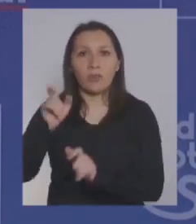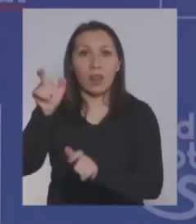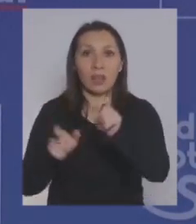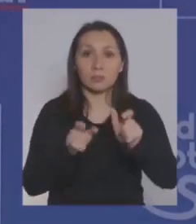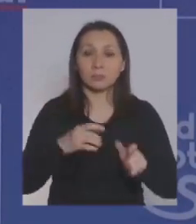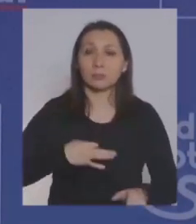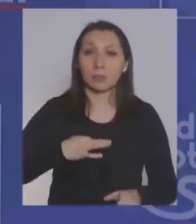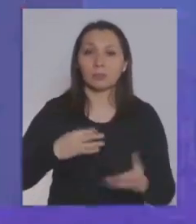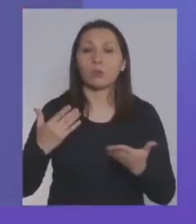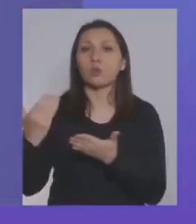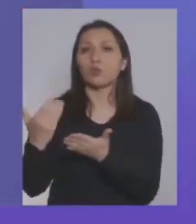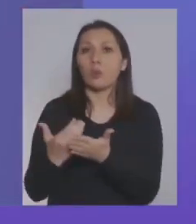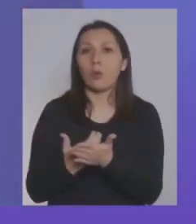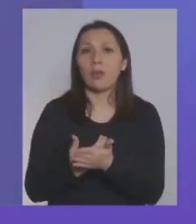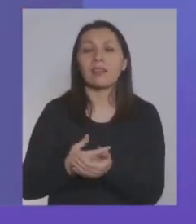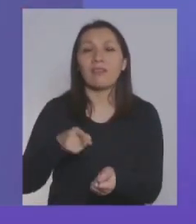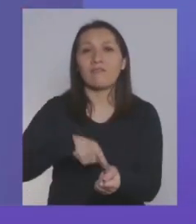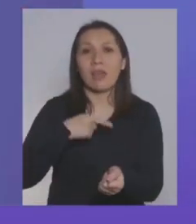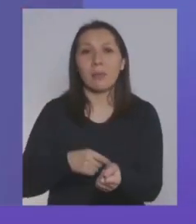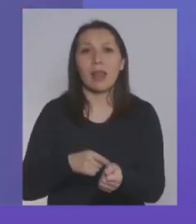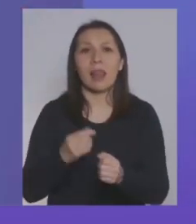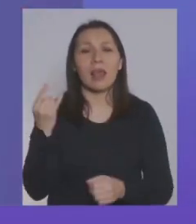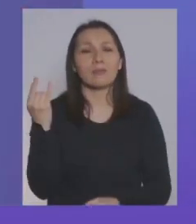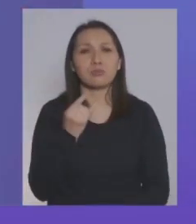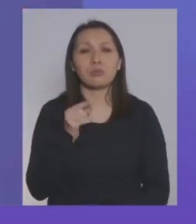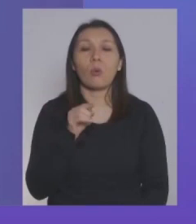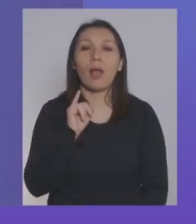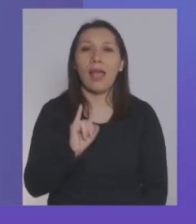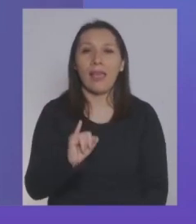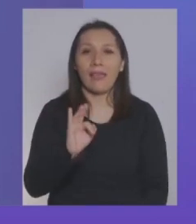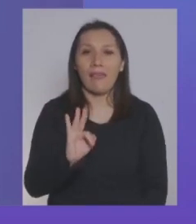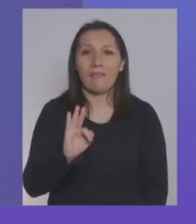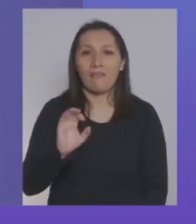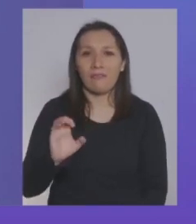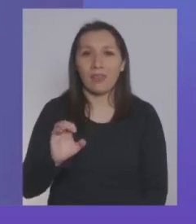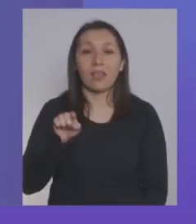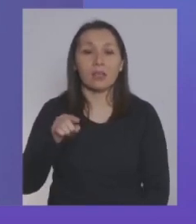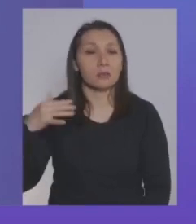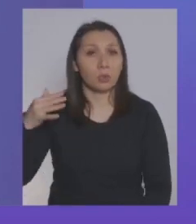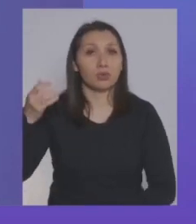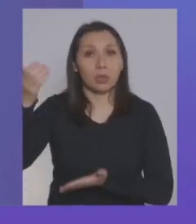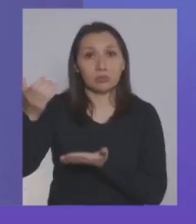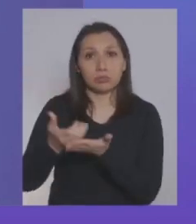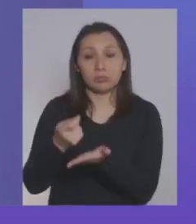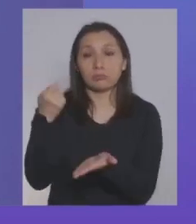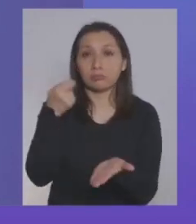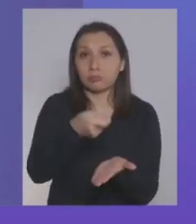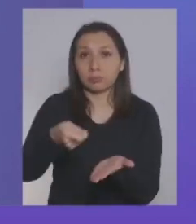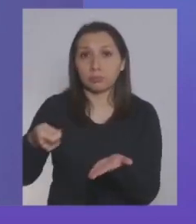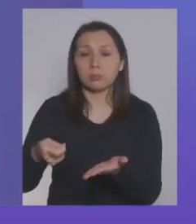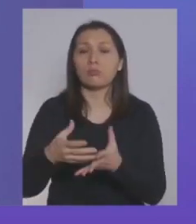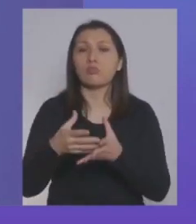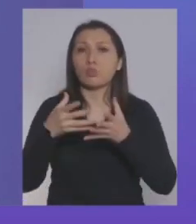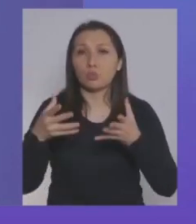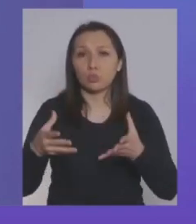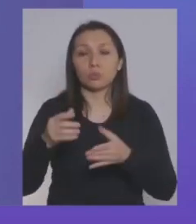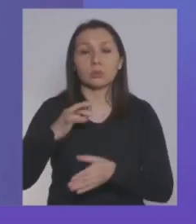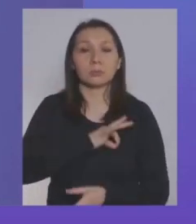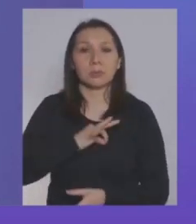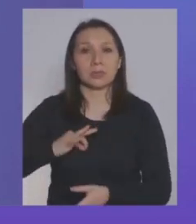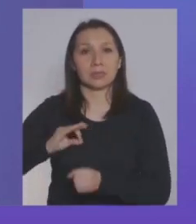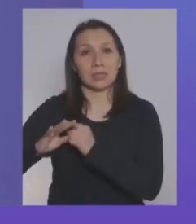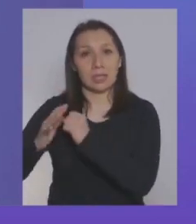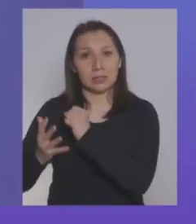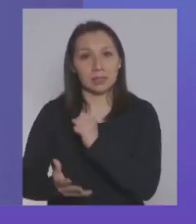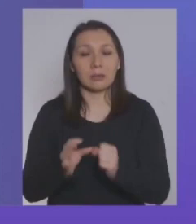es de nuestro ingreso familiar de emergencia. Esto ha sido un esfuerzo muy relevante por parte mancomunada del Ministerio de Hacienda,